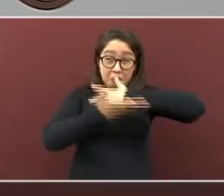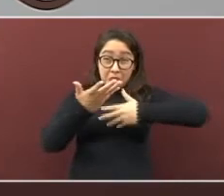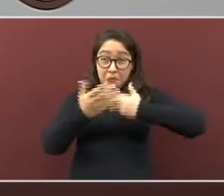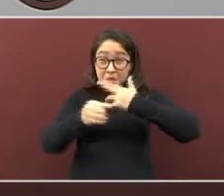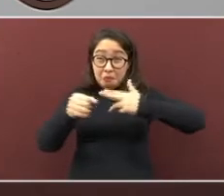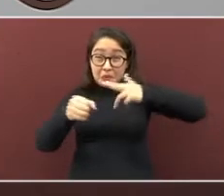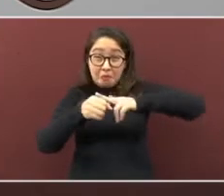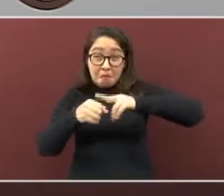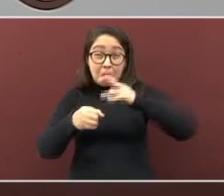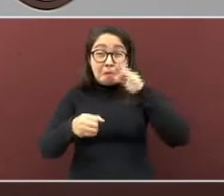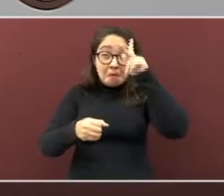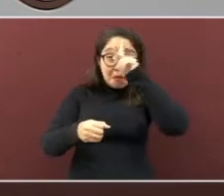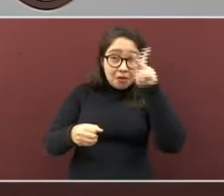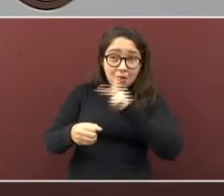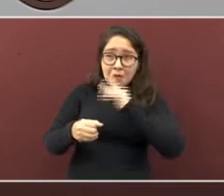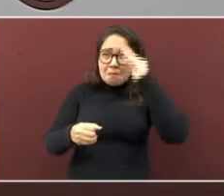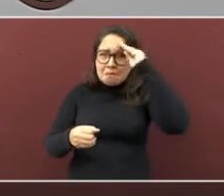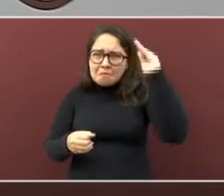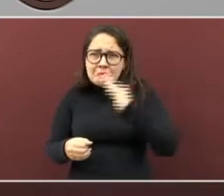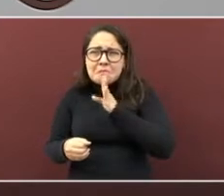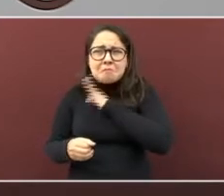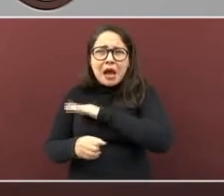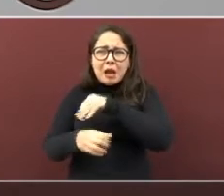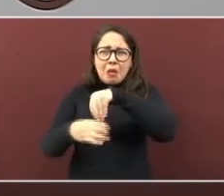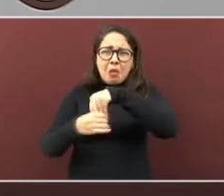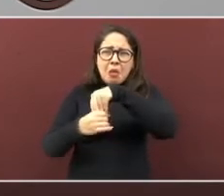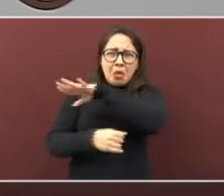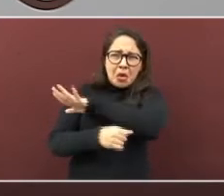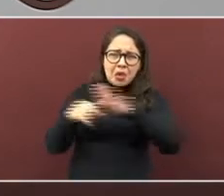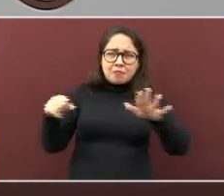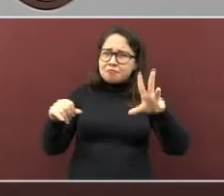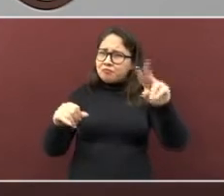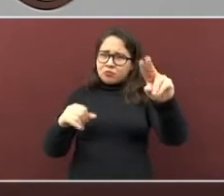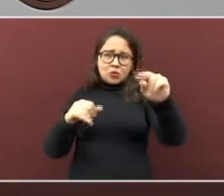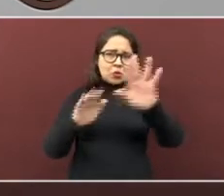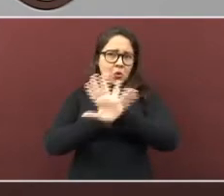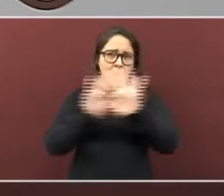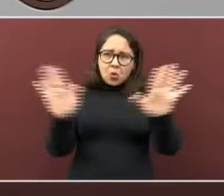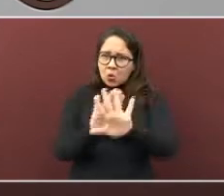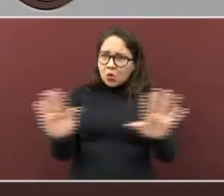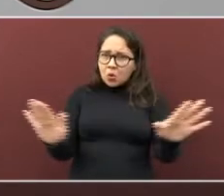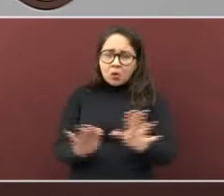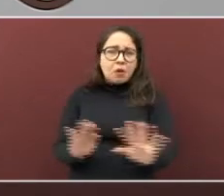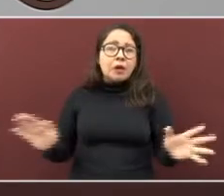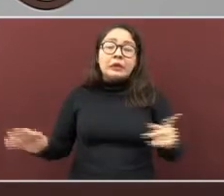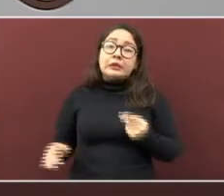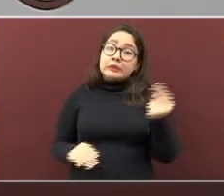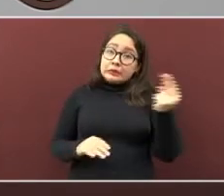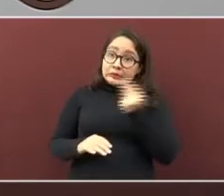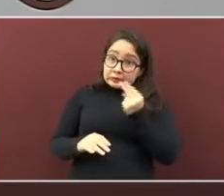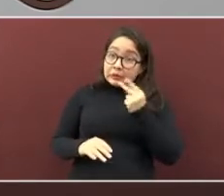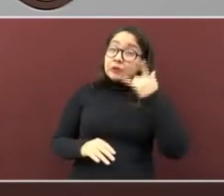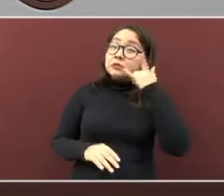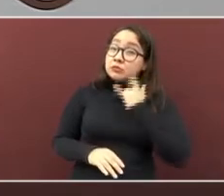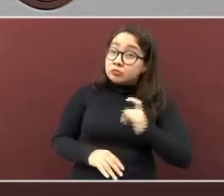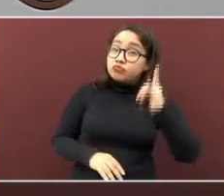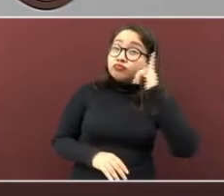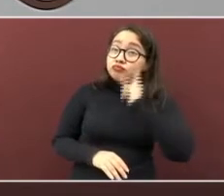y desde luego que para no llegar ahí, tenemos que trabajar, escúchenlo bien,